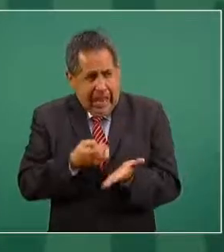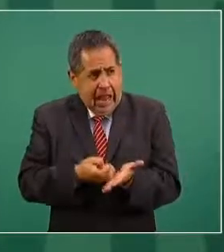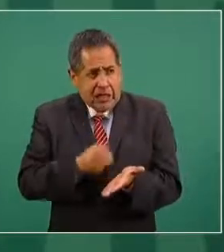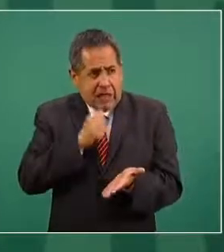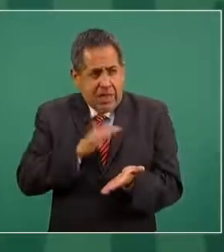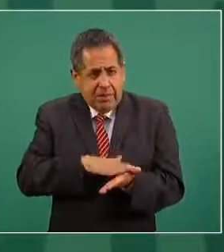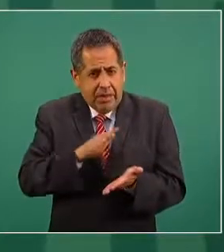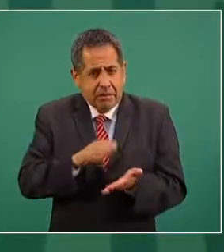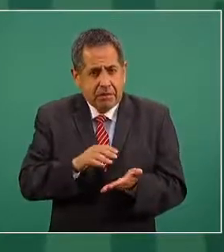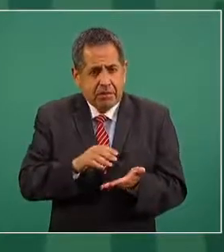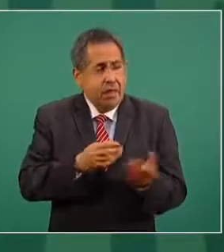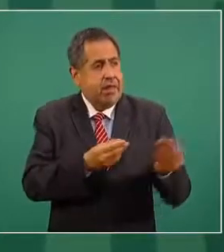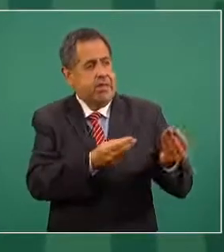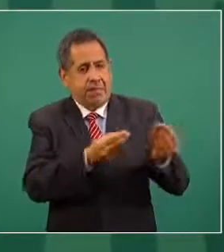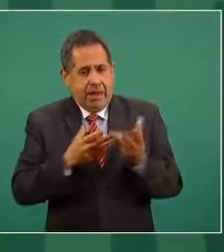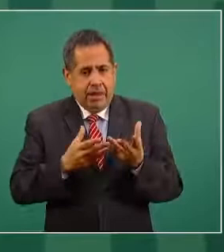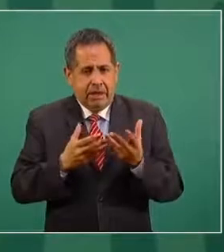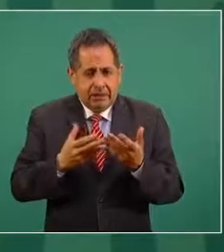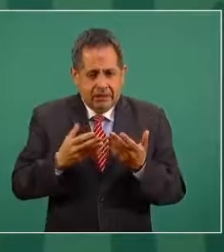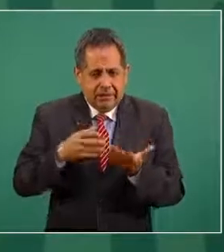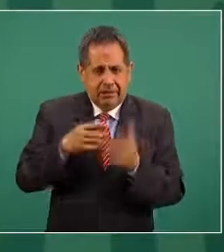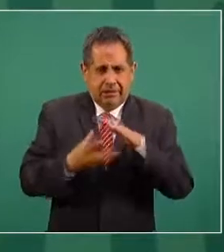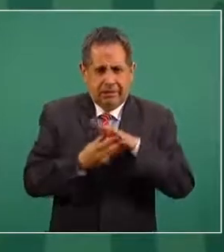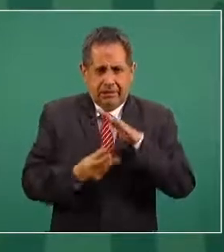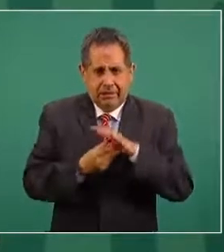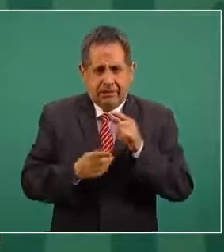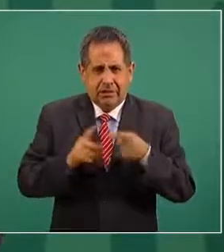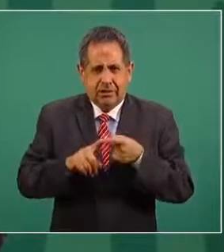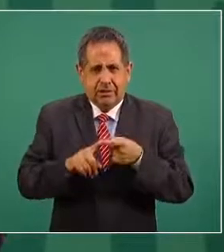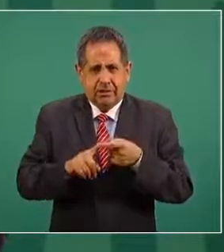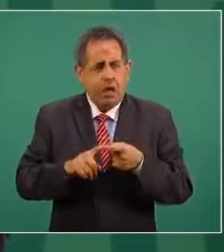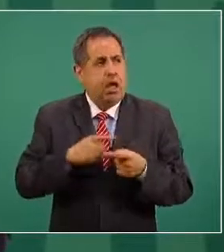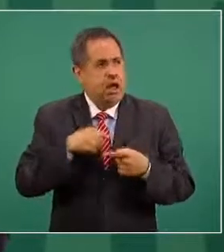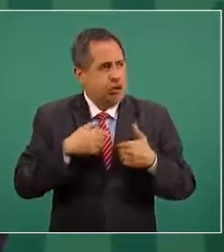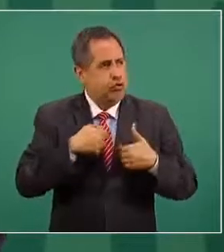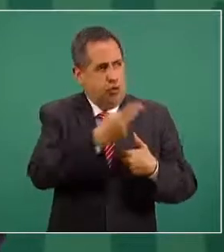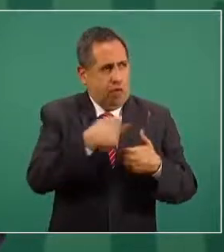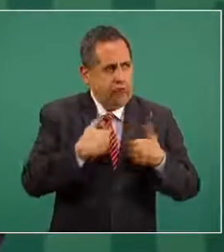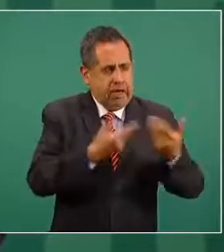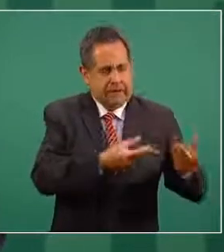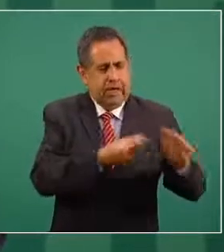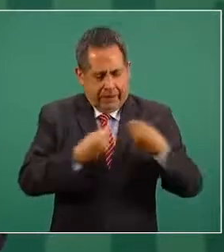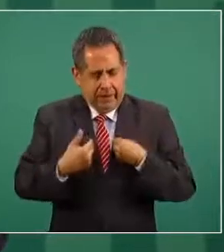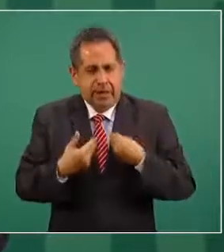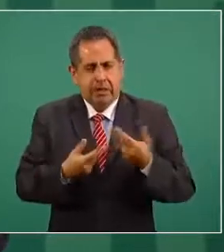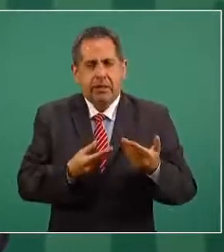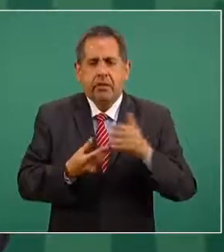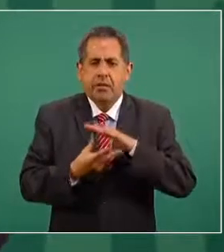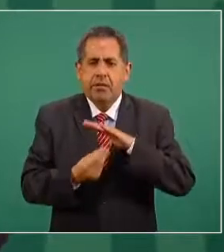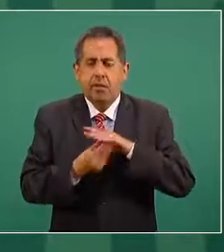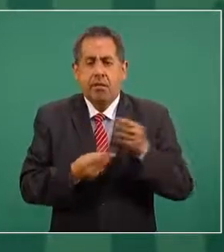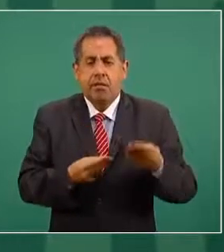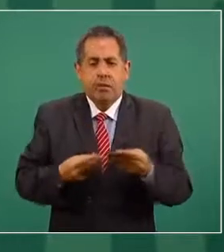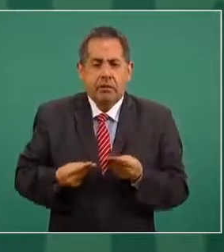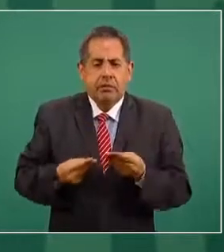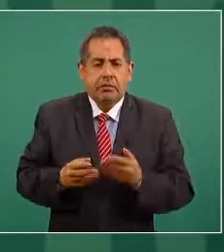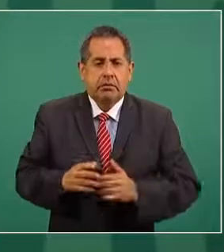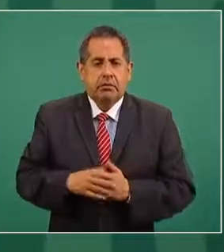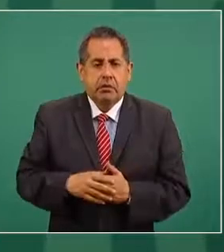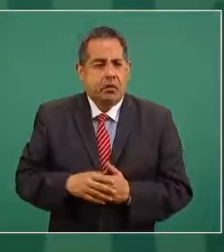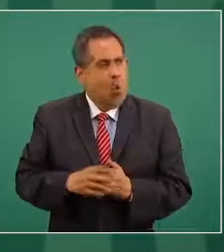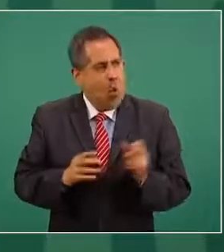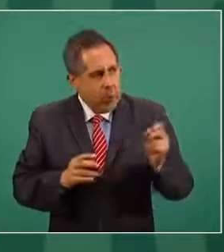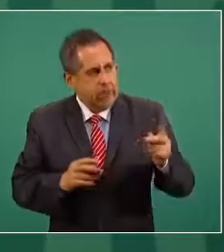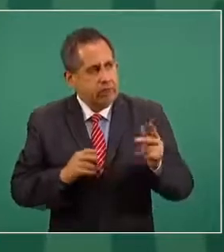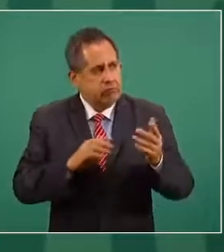O si nos vas a mandar los testimonios, es otra prueba de confianza entre México y Estados Unidos. Así lo tomamos en